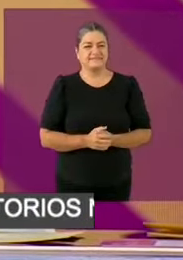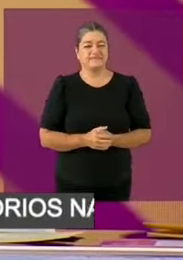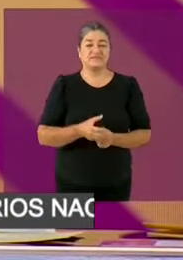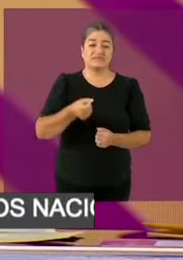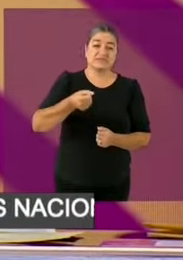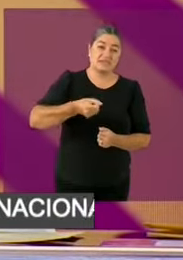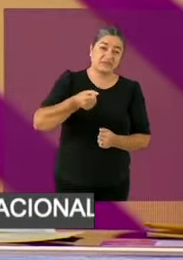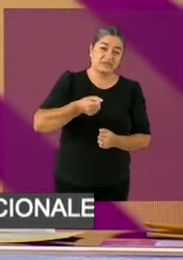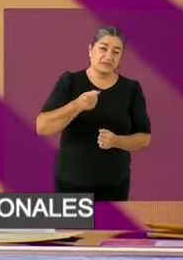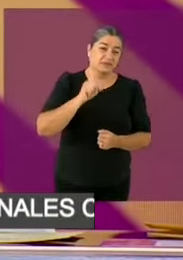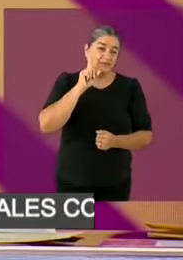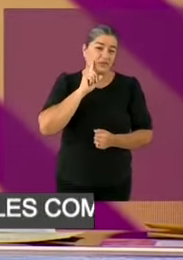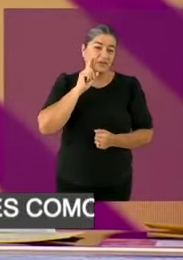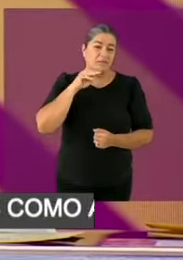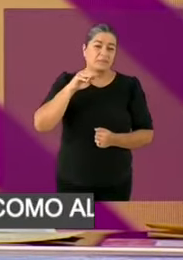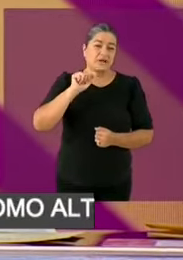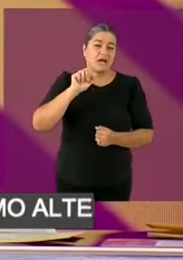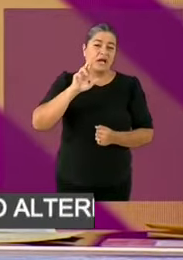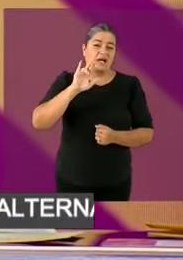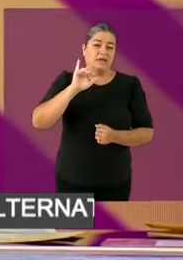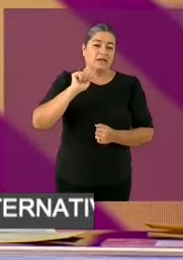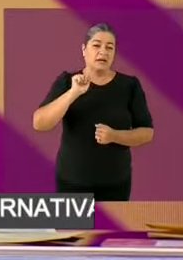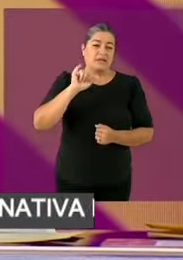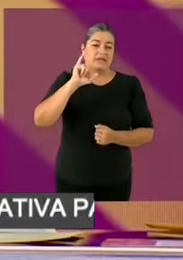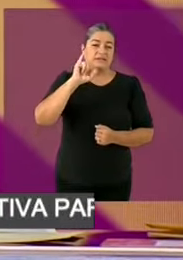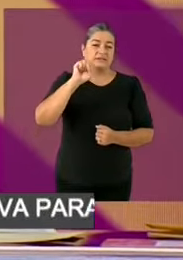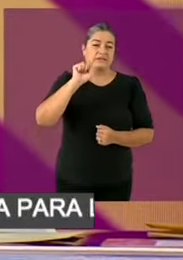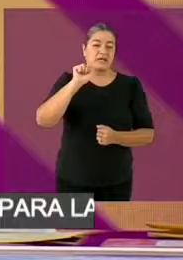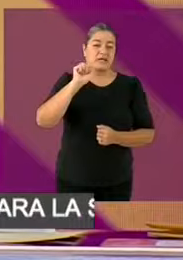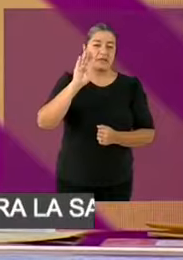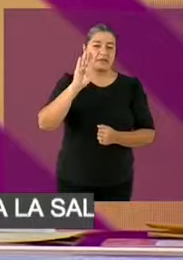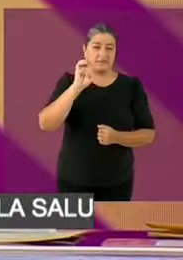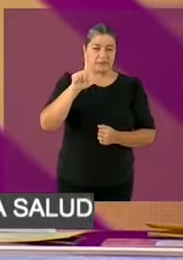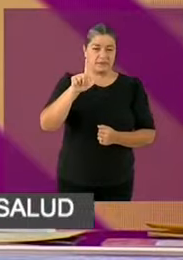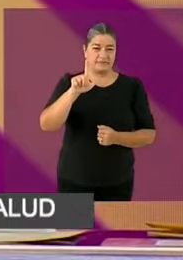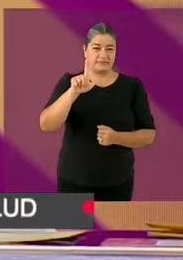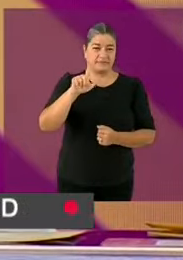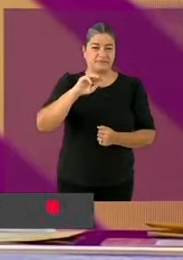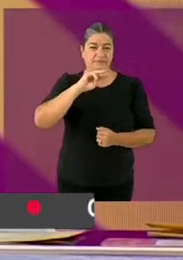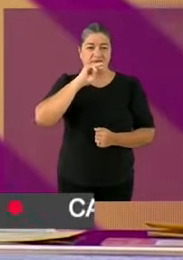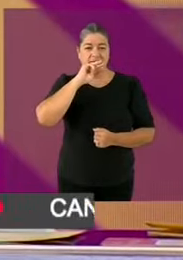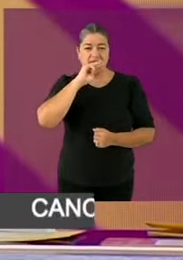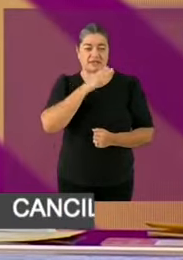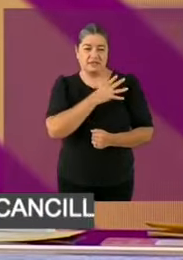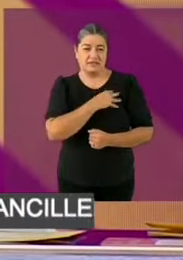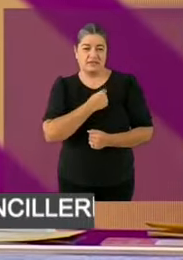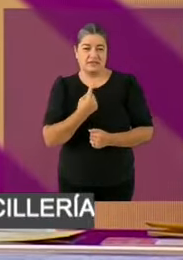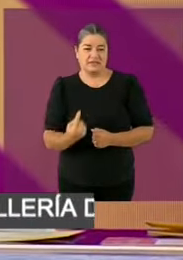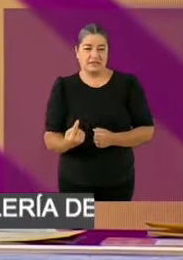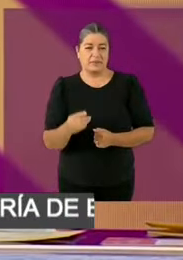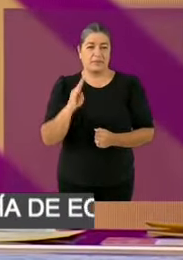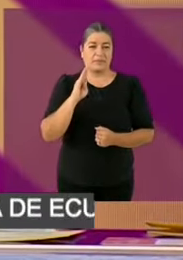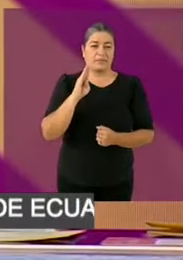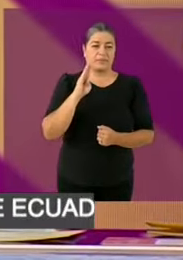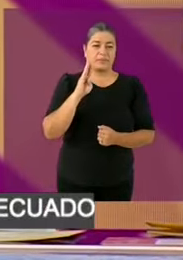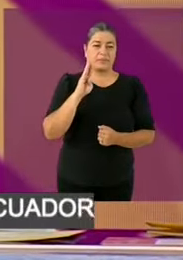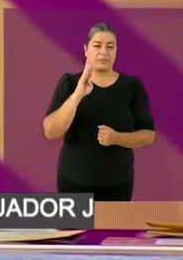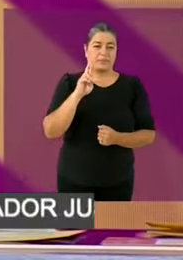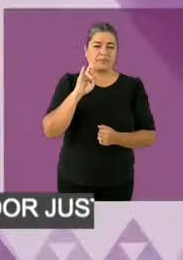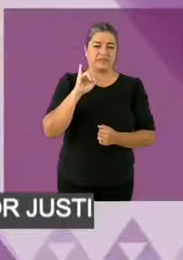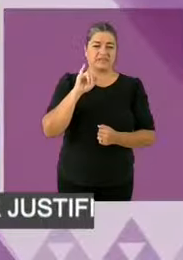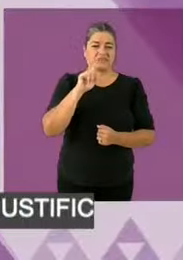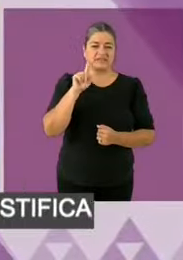cáncer. Y yo creo que sería muy importante preguntarle a las personas que murieron, a sus familiares por falta de